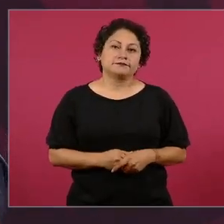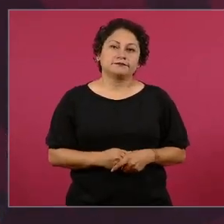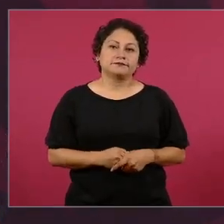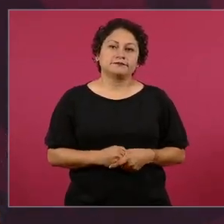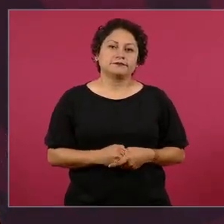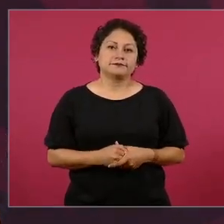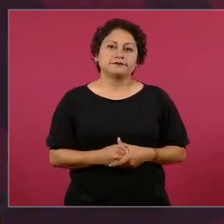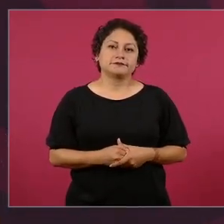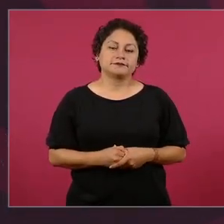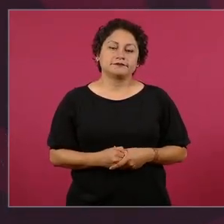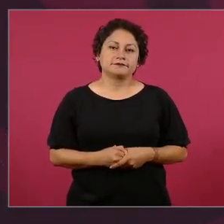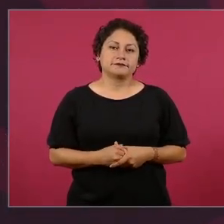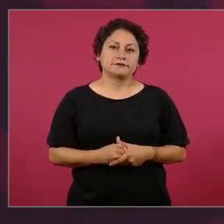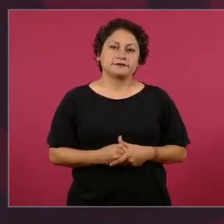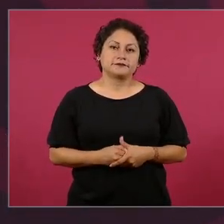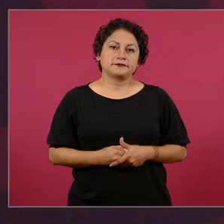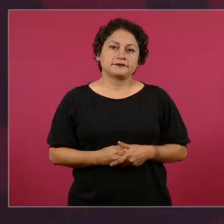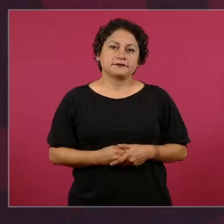Pues, este,